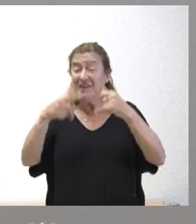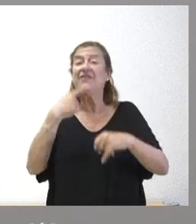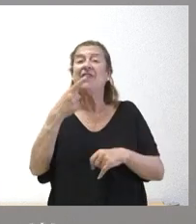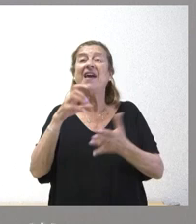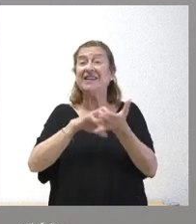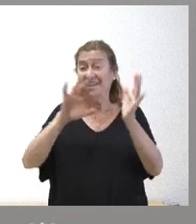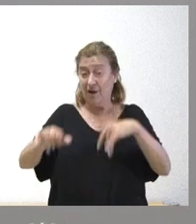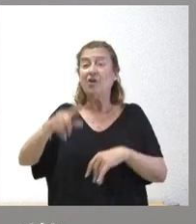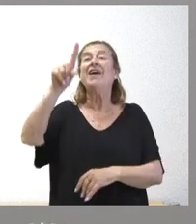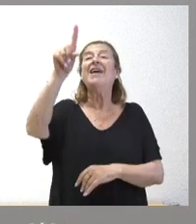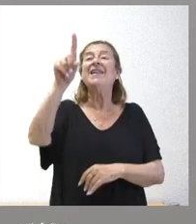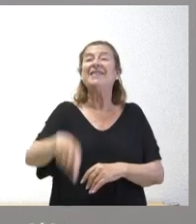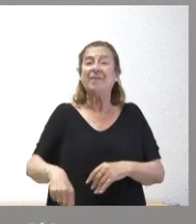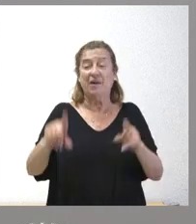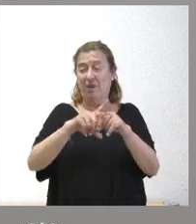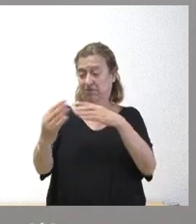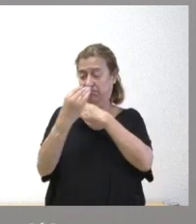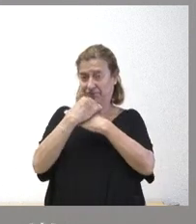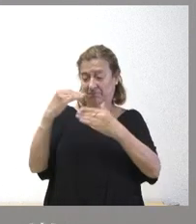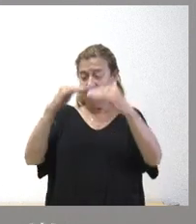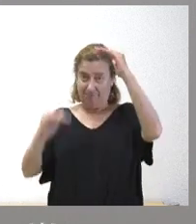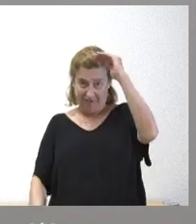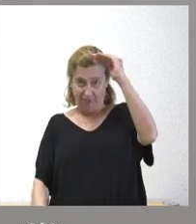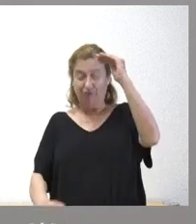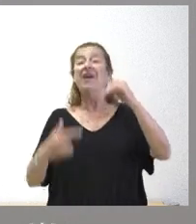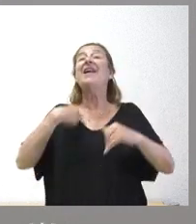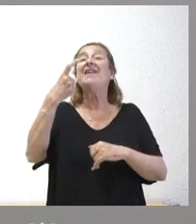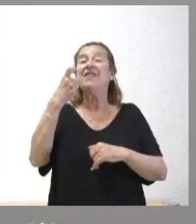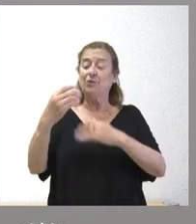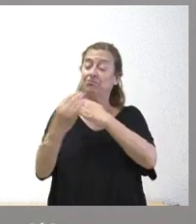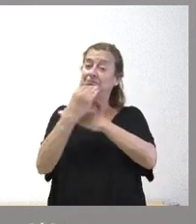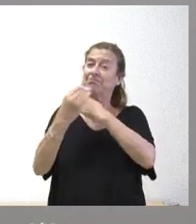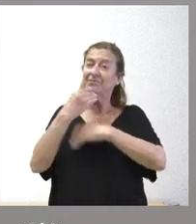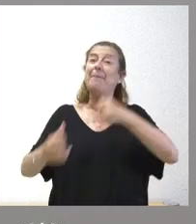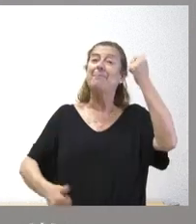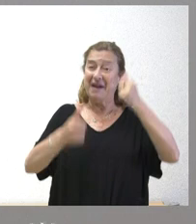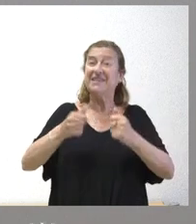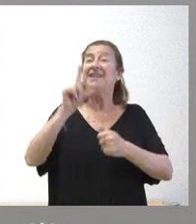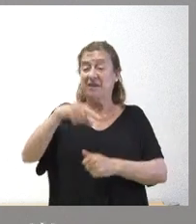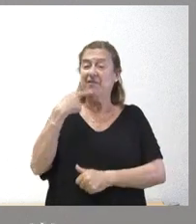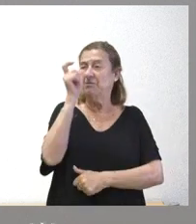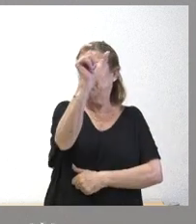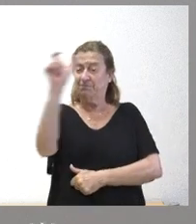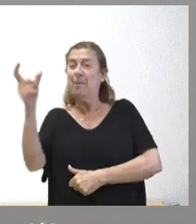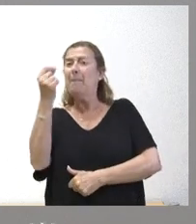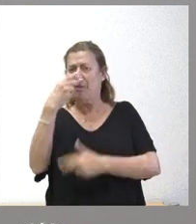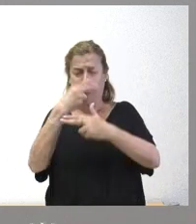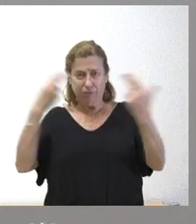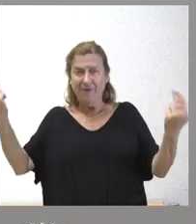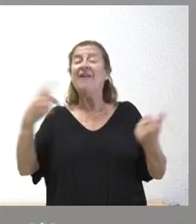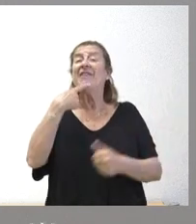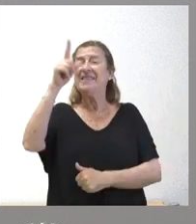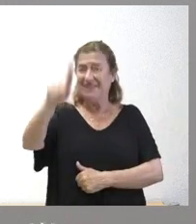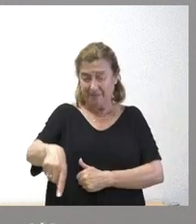Castilla y León también estaba infrafinanciada y que tenemos necesidades de financiación incluso cuantificaba esas necesidades de financiación y decía más